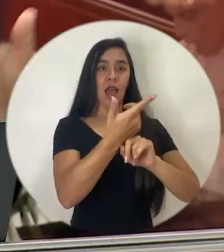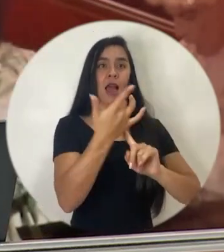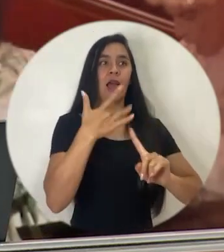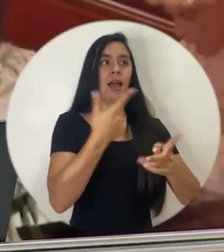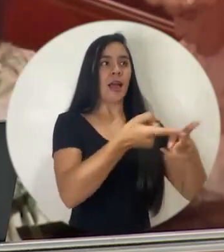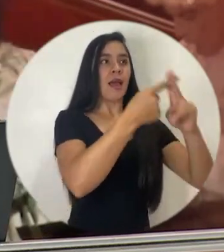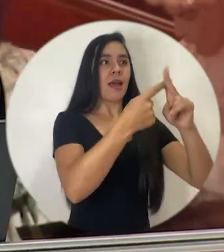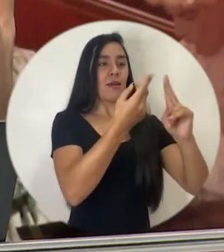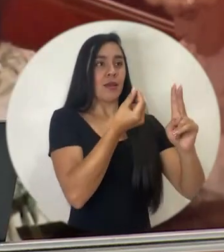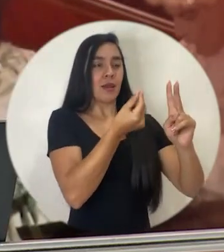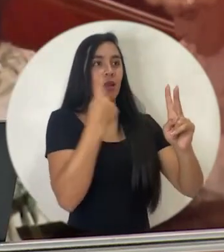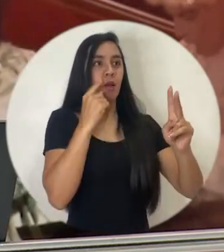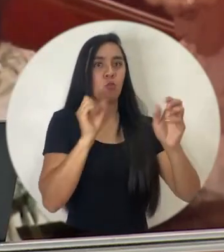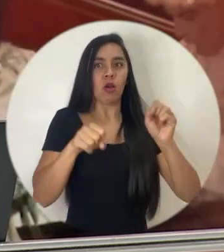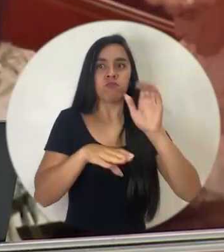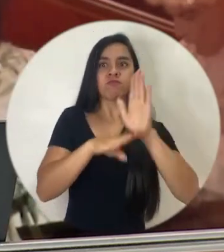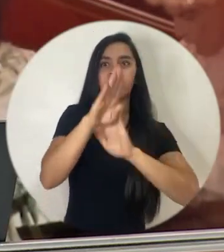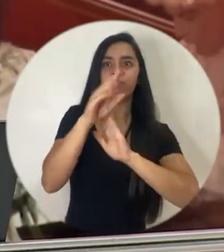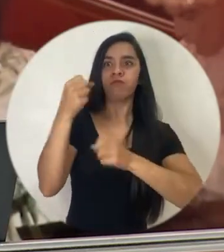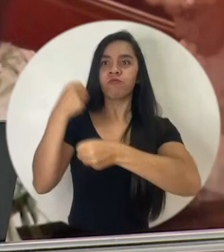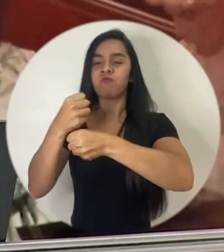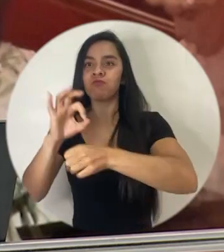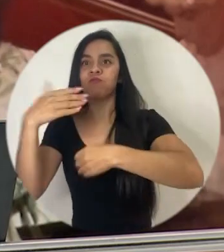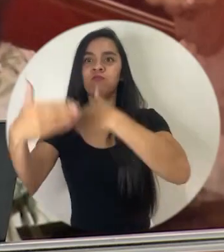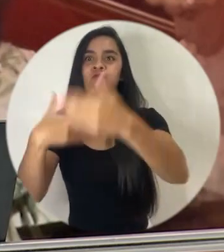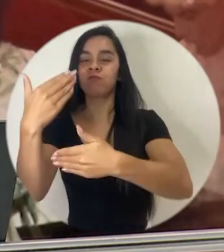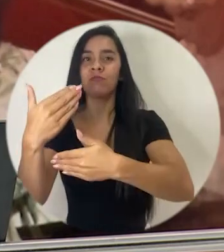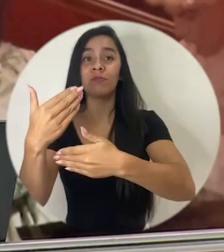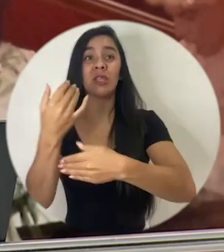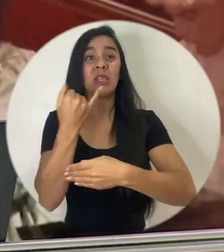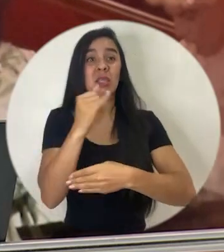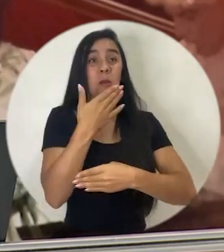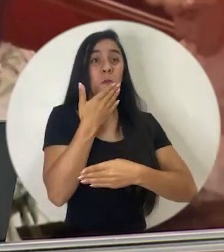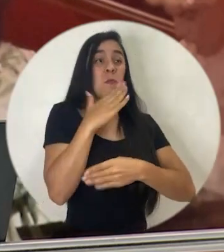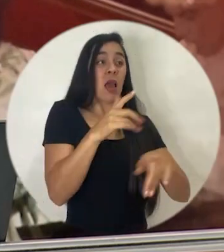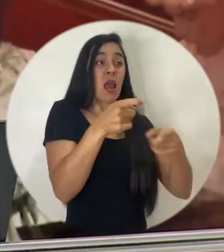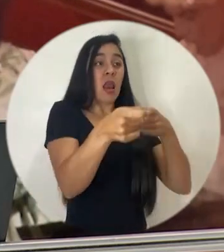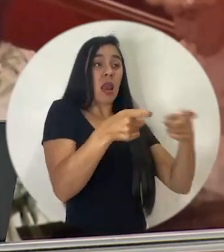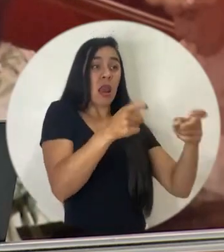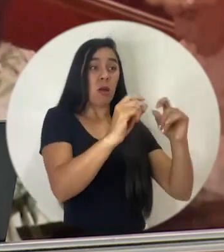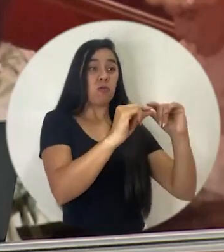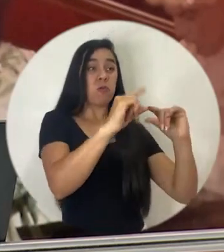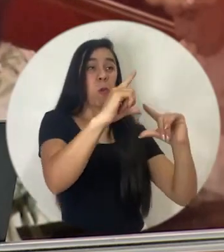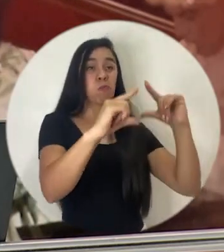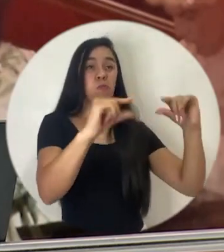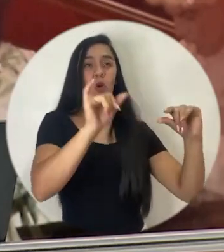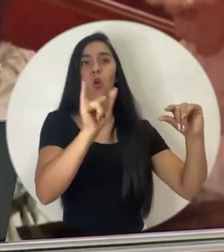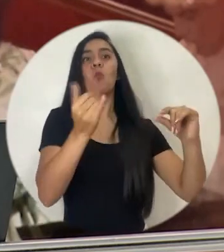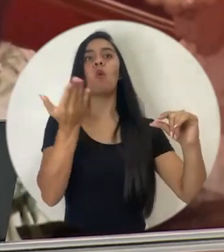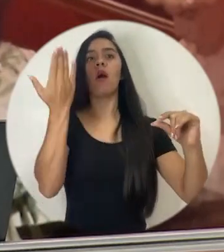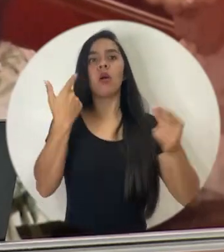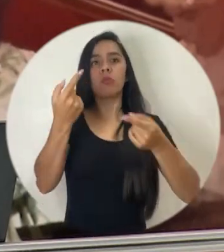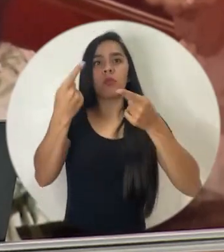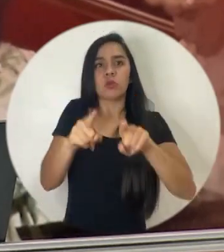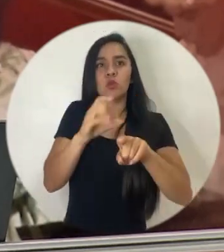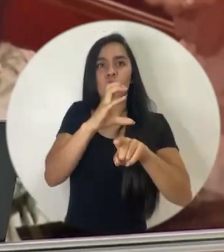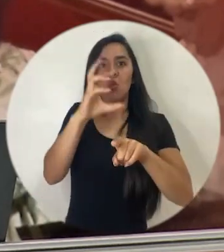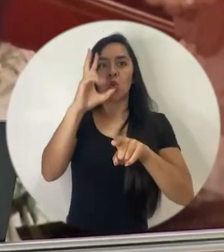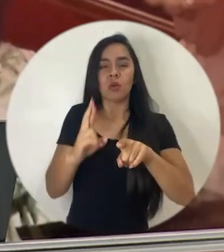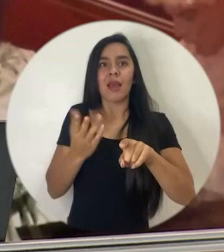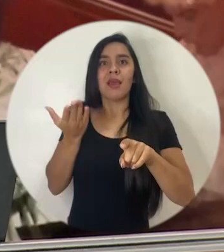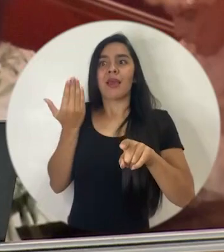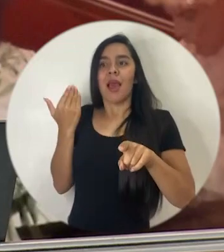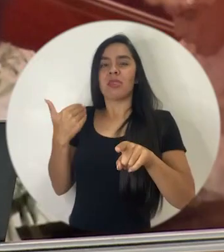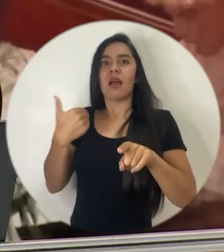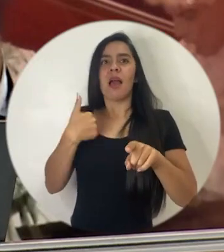crecimiento económico, de empleo y demás, una mala regulación, como estaba sucediendo en Costa Rica, que